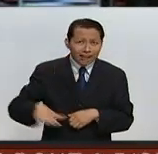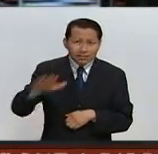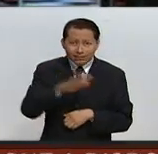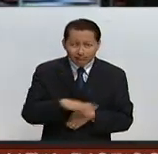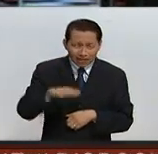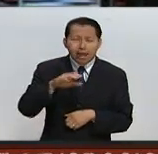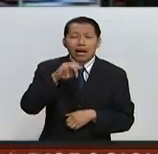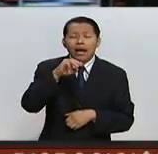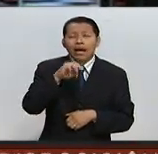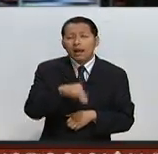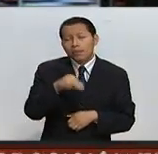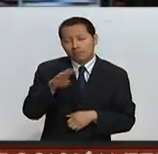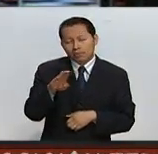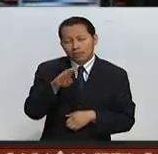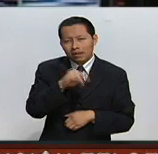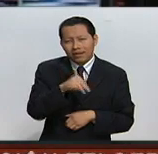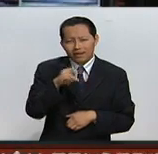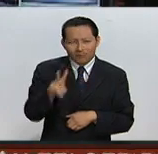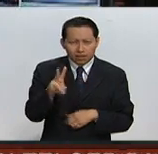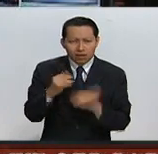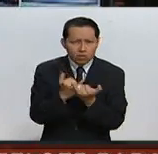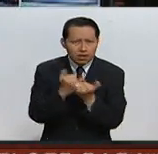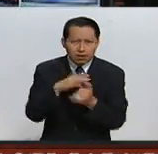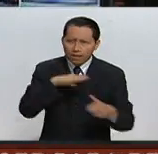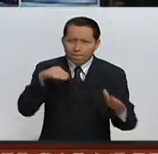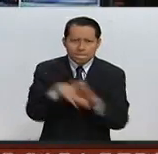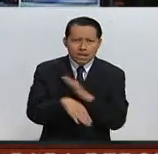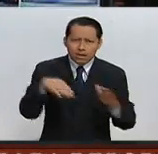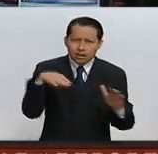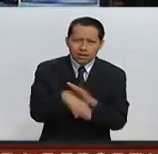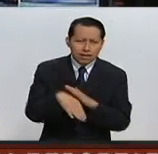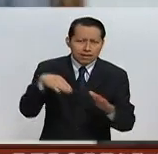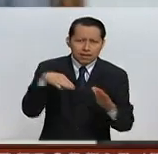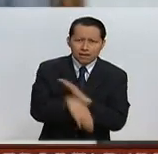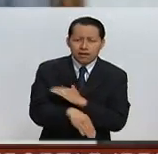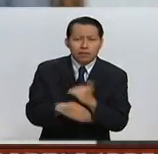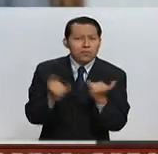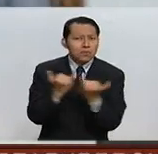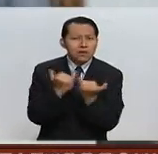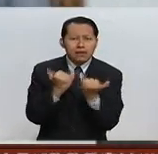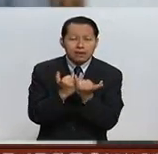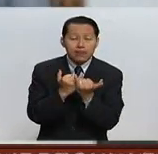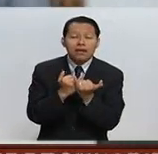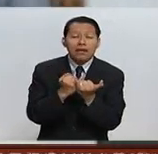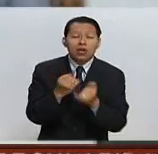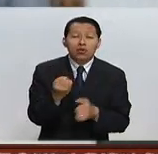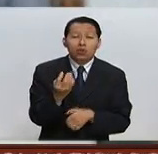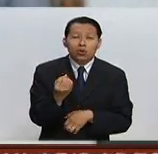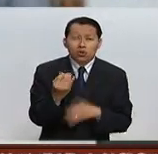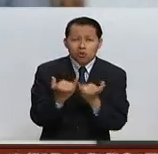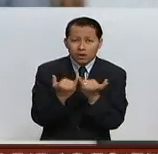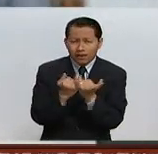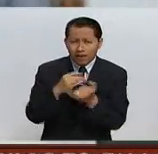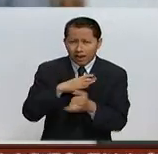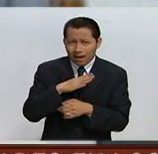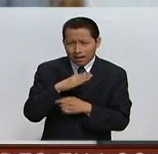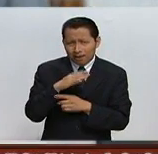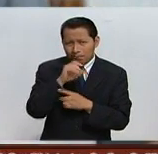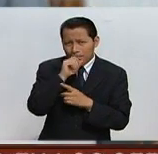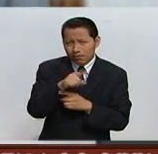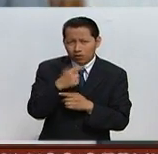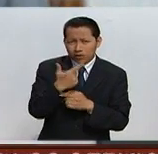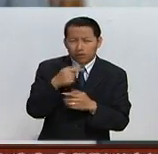cerraron también con pérdidas. Al término de la sesión en Tokio, el índice Nikkei cayó 7